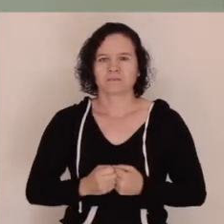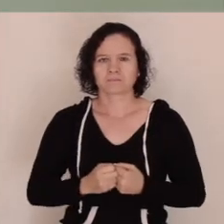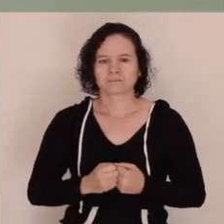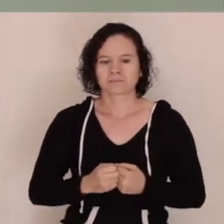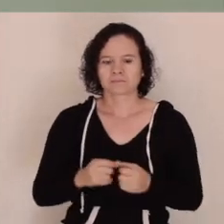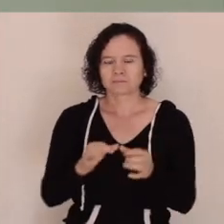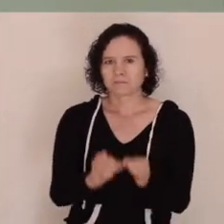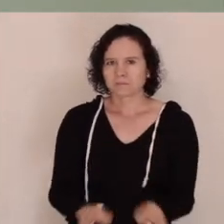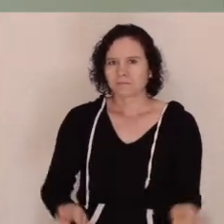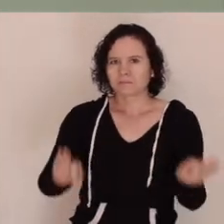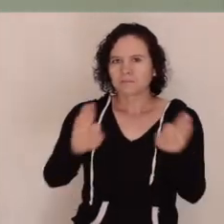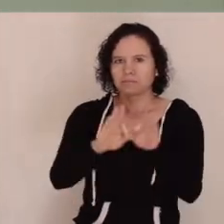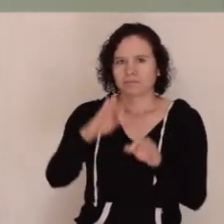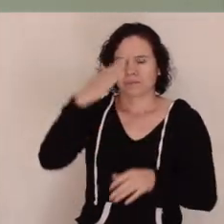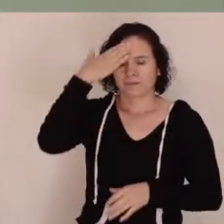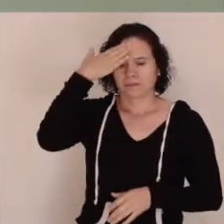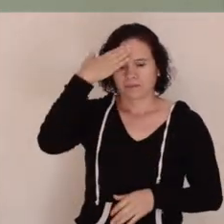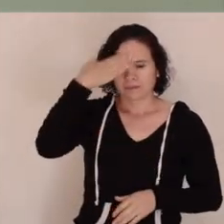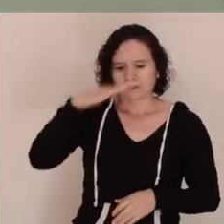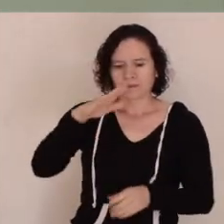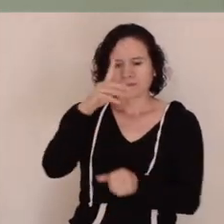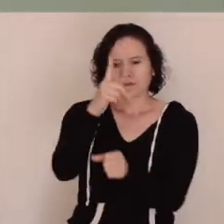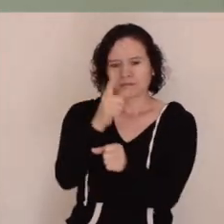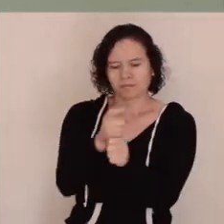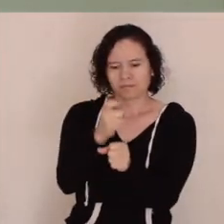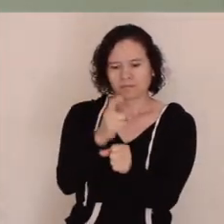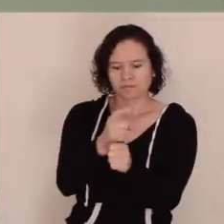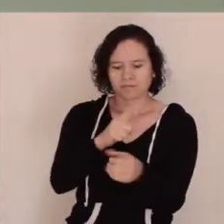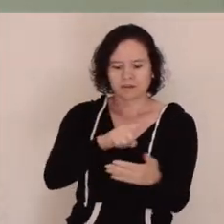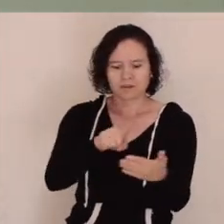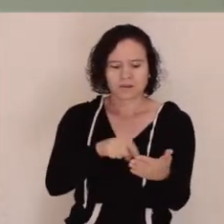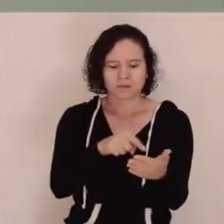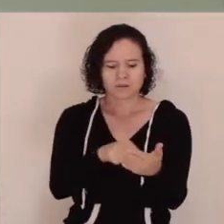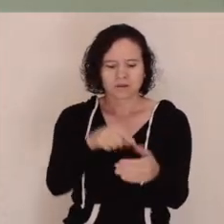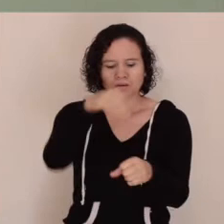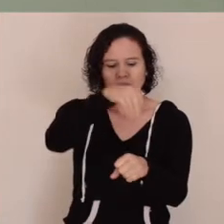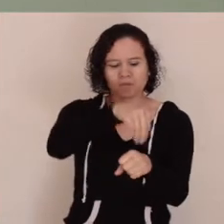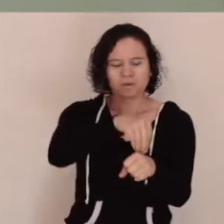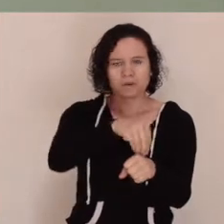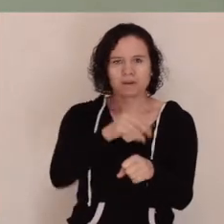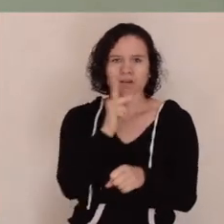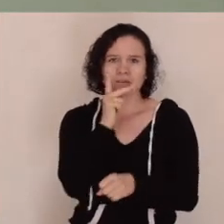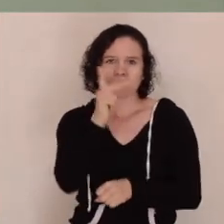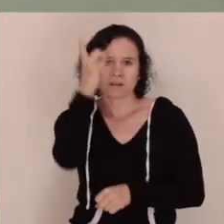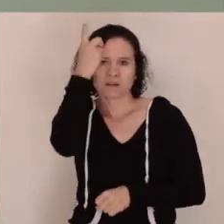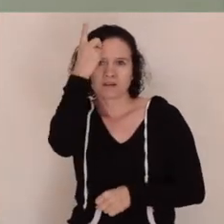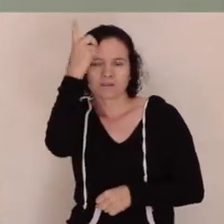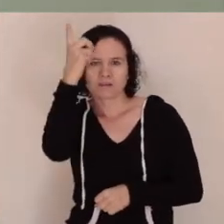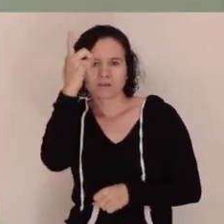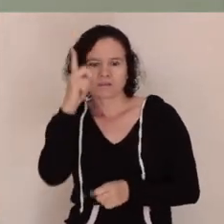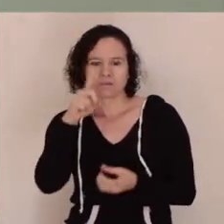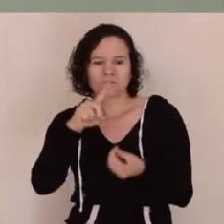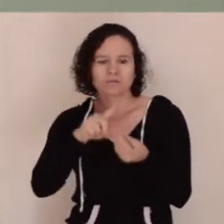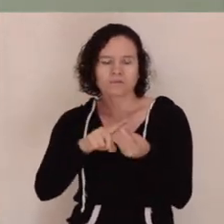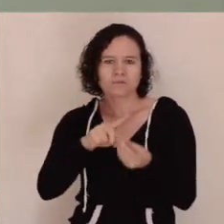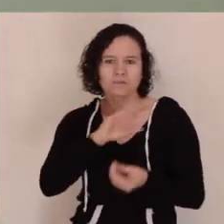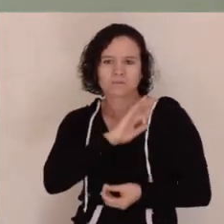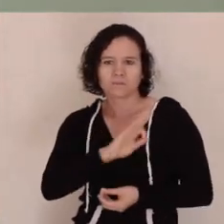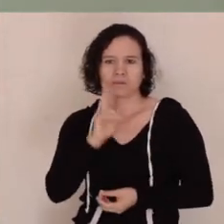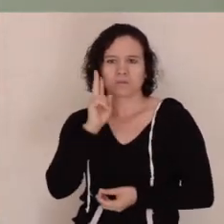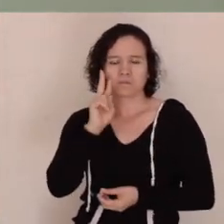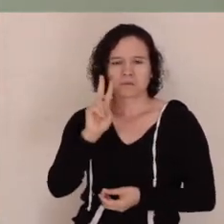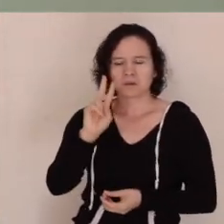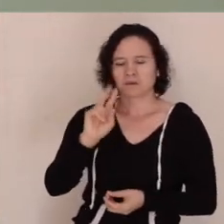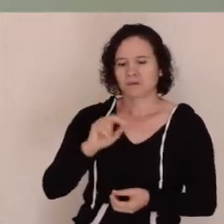qué importante es saber poner en primer lugar la Sagrada Escritura visible, porque es un